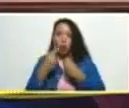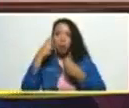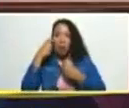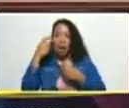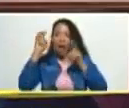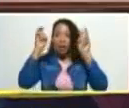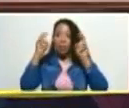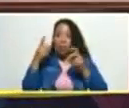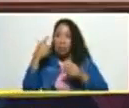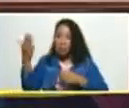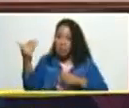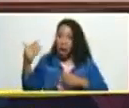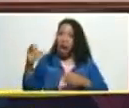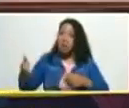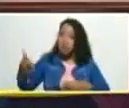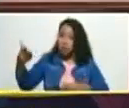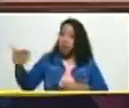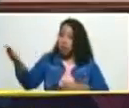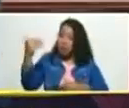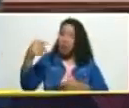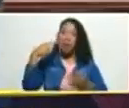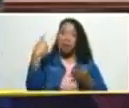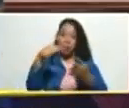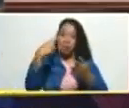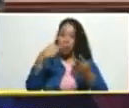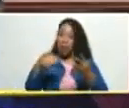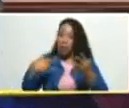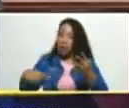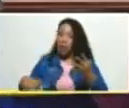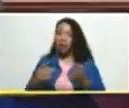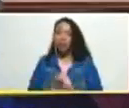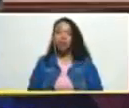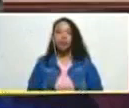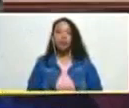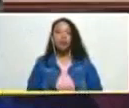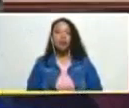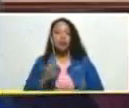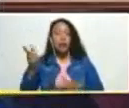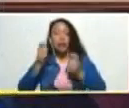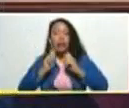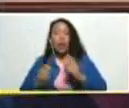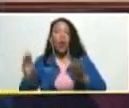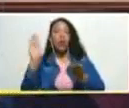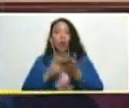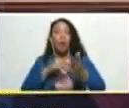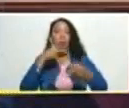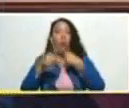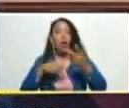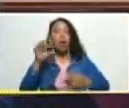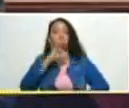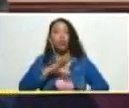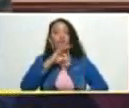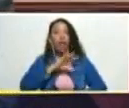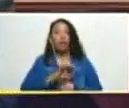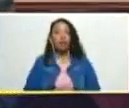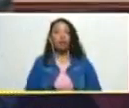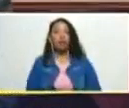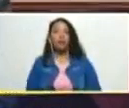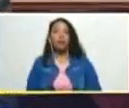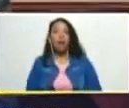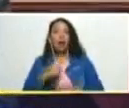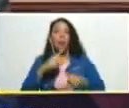este tema es importante por esto por esto por esto se trata de repolitizar la sociedad pero